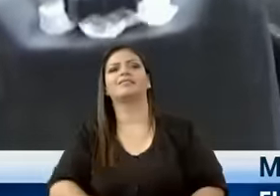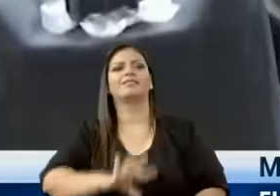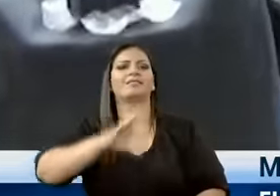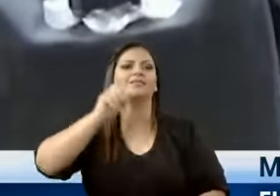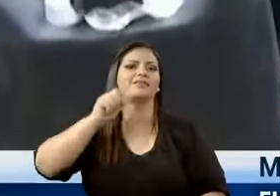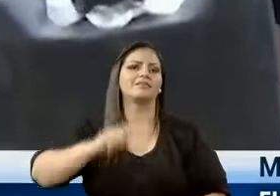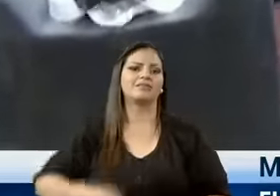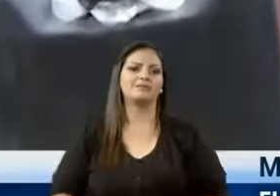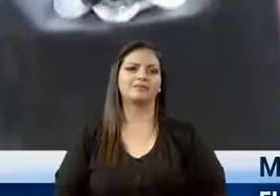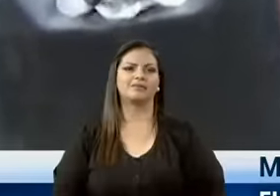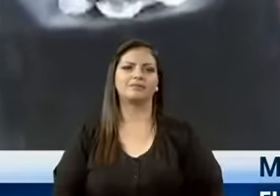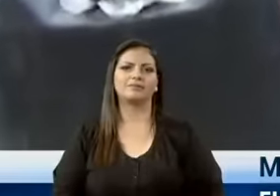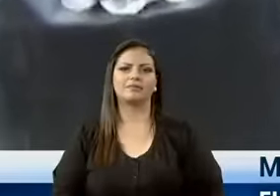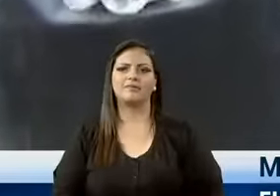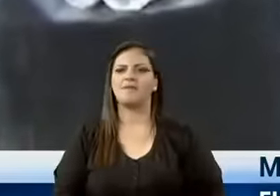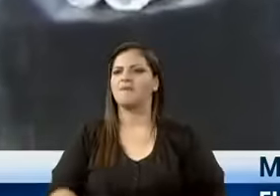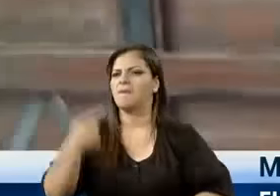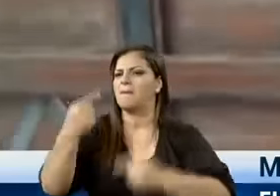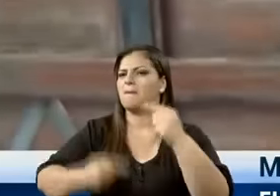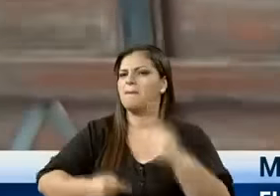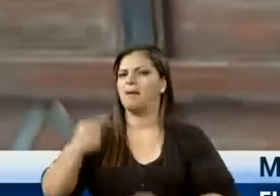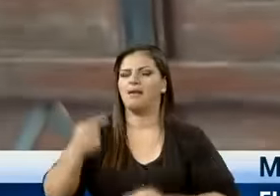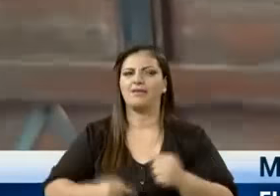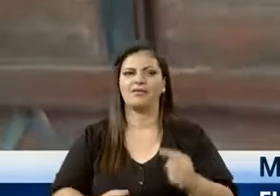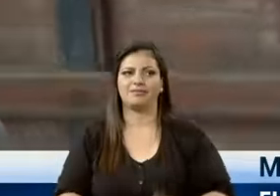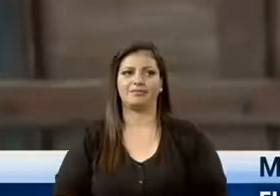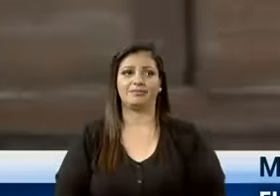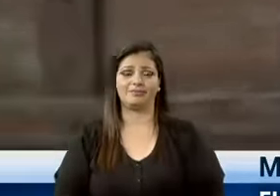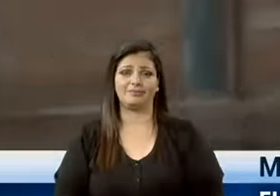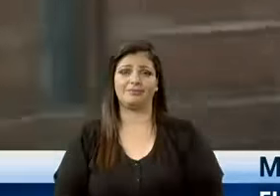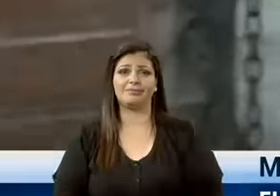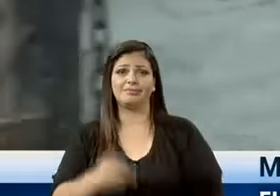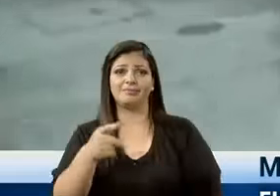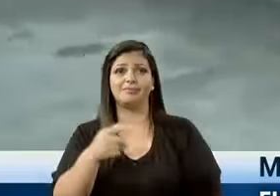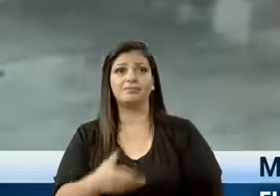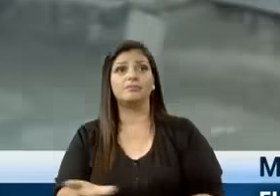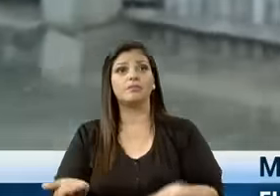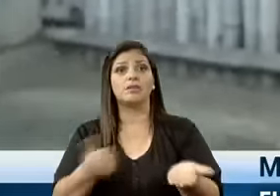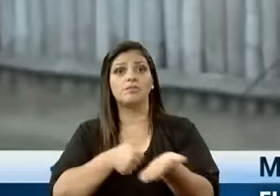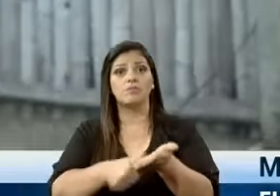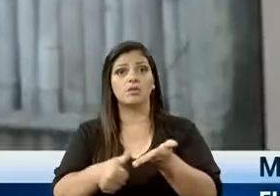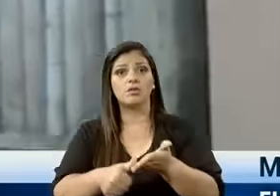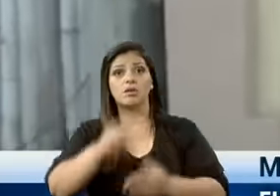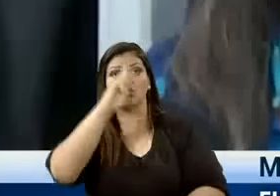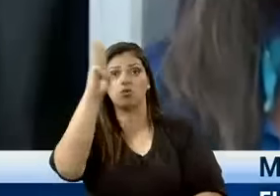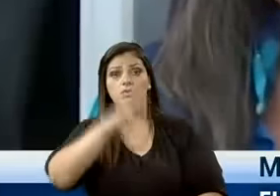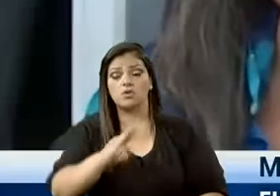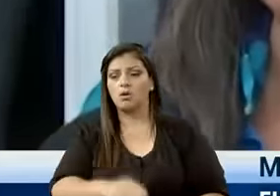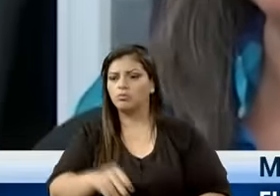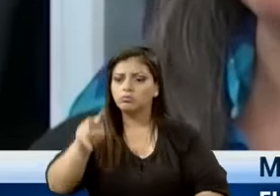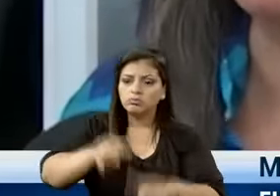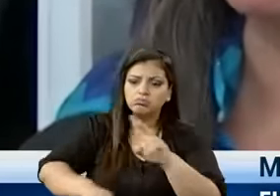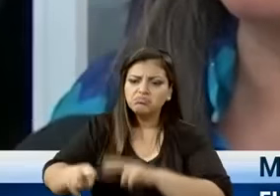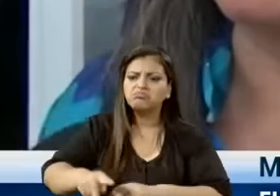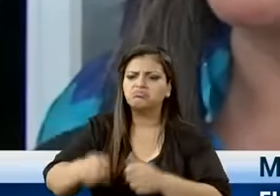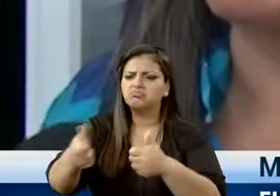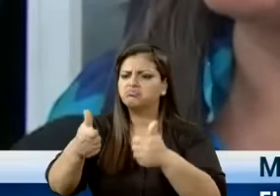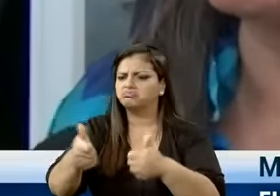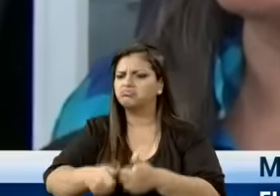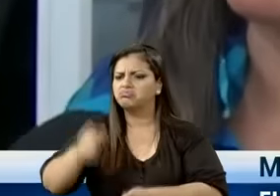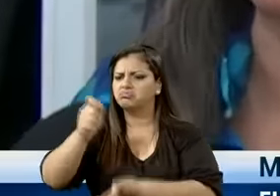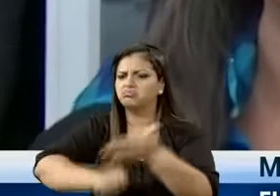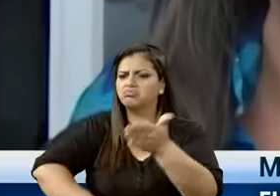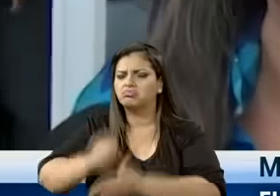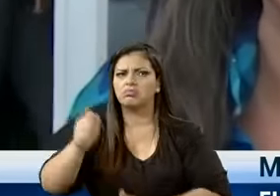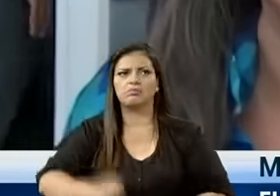riñas. El expendio de licor sin registro sanitario está prohibido en el país. No garantizamos que esté en buenas